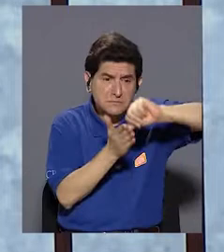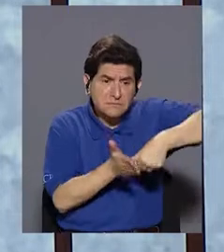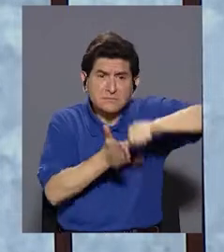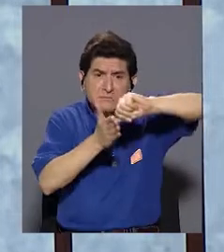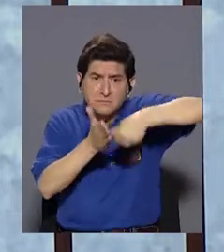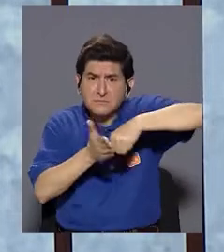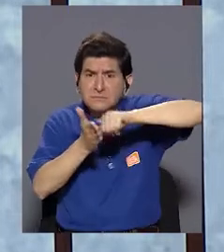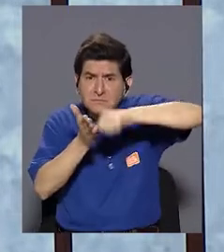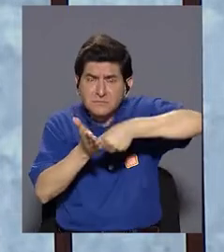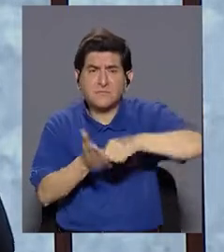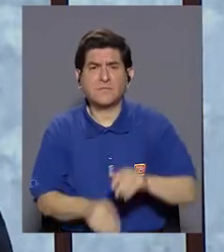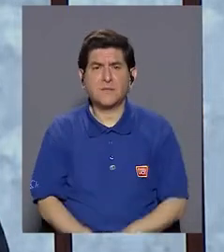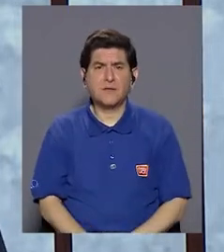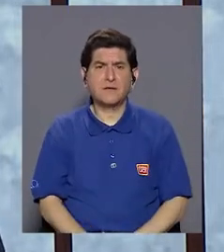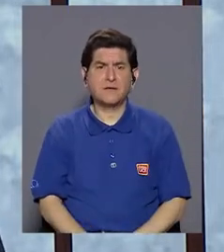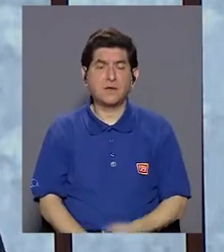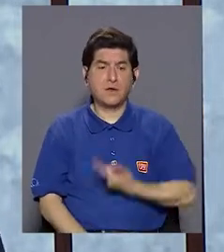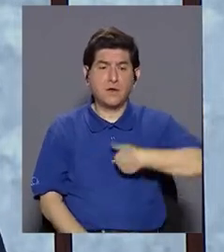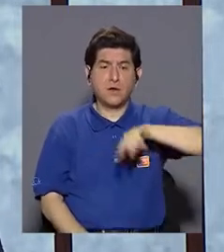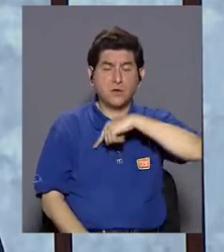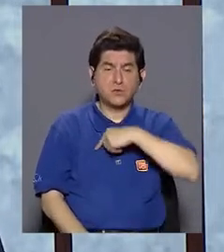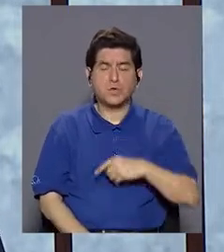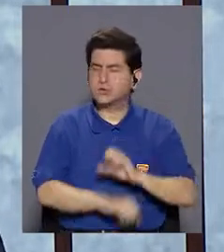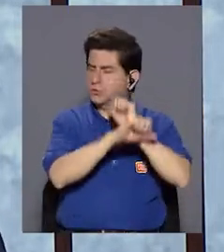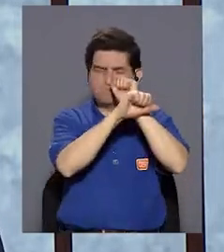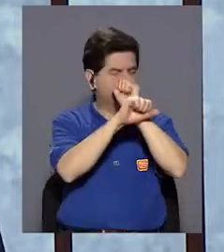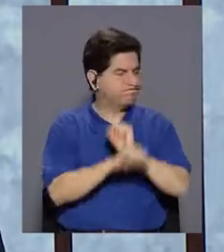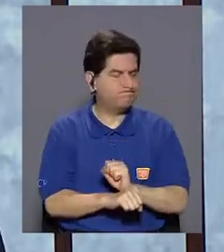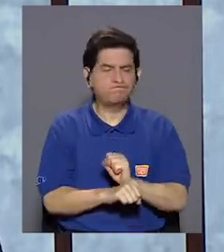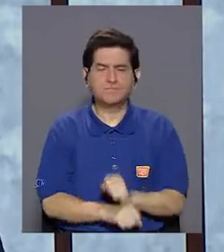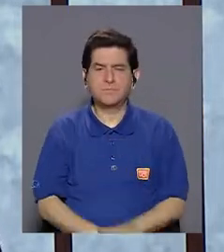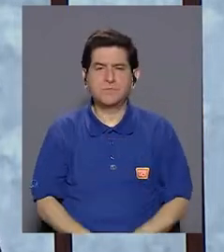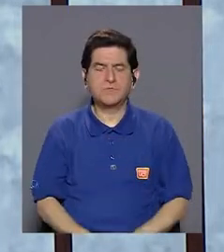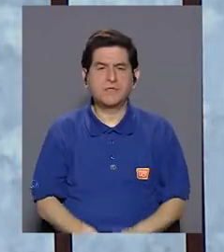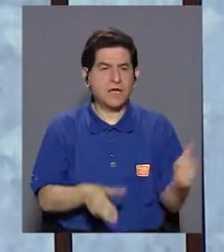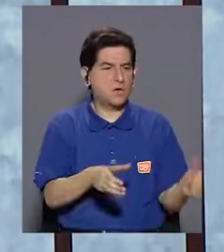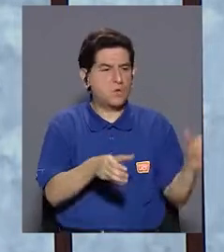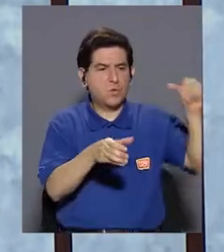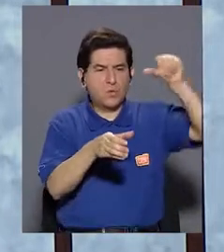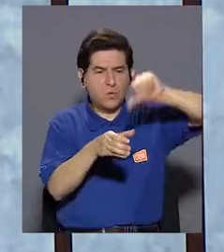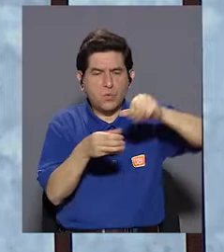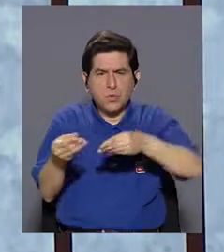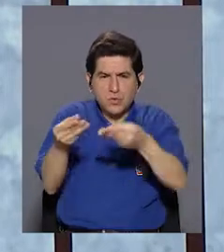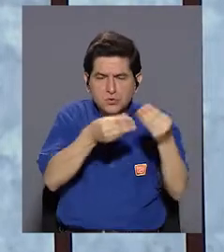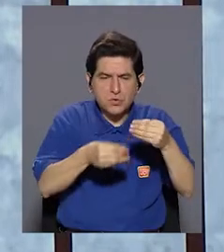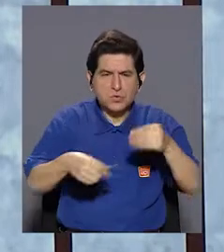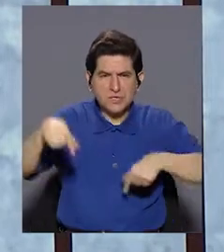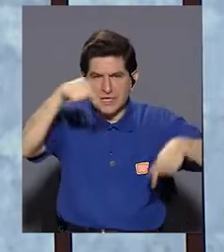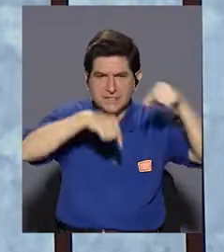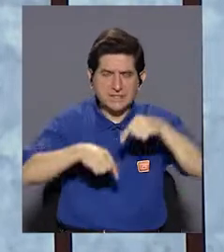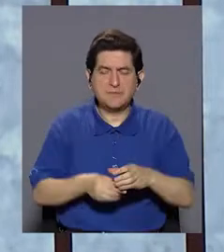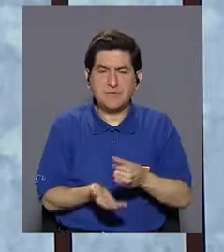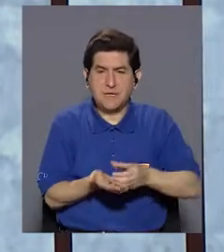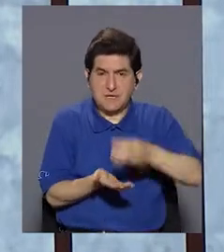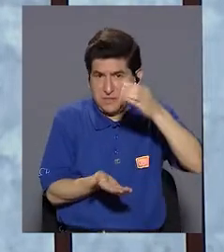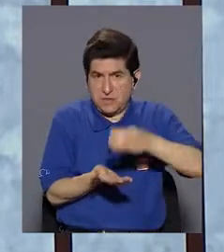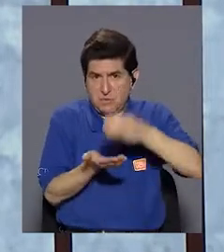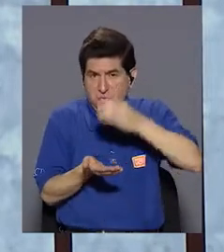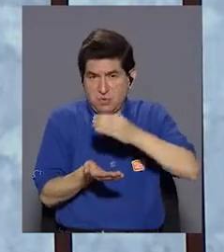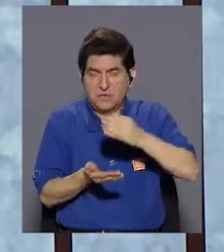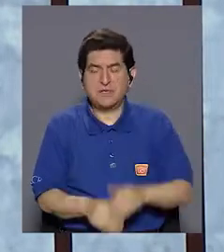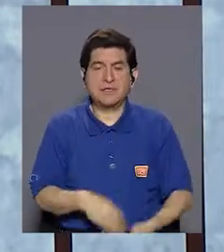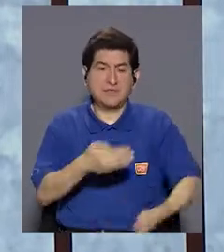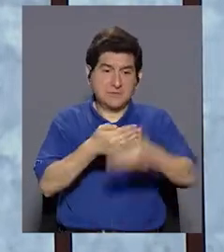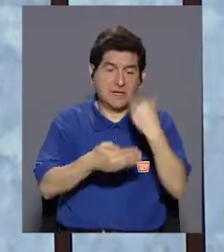insistible muchísimo, tenemos que quitar las costumbres de estar trasladando sustancias químicas a envase, esa para mí